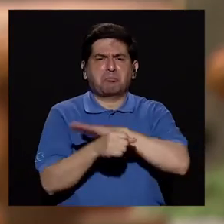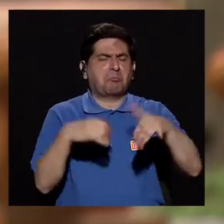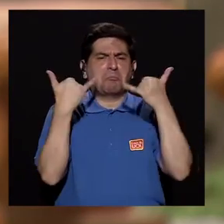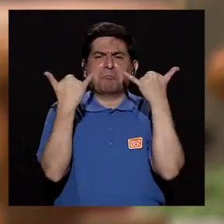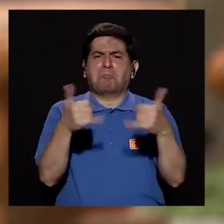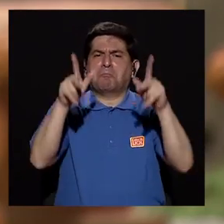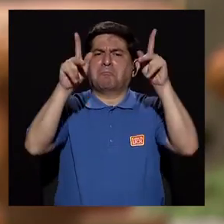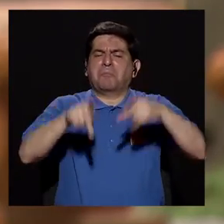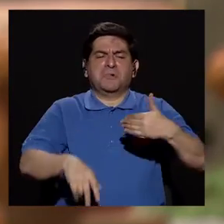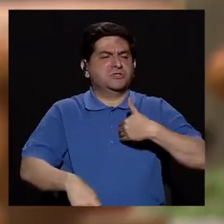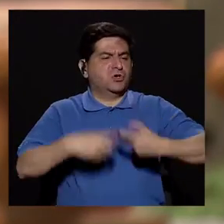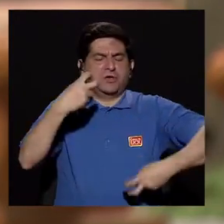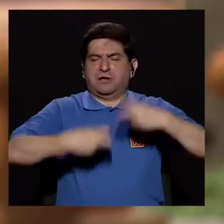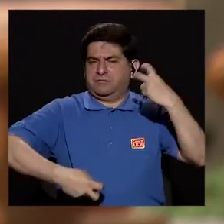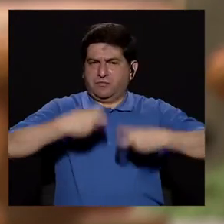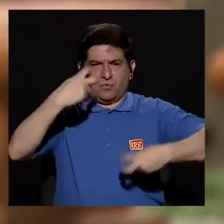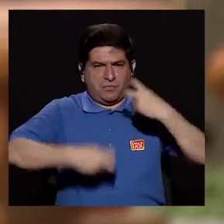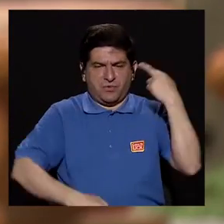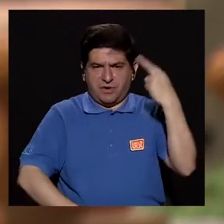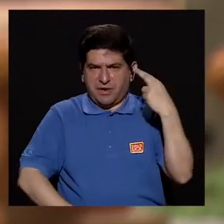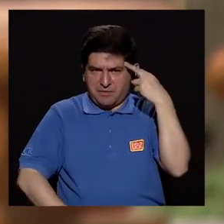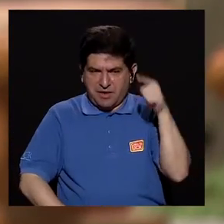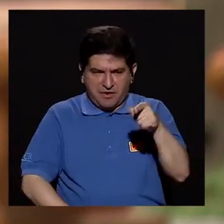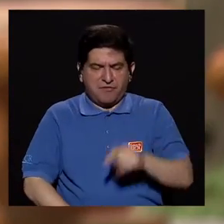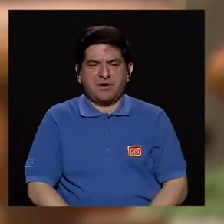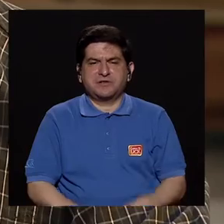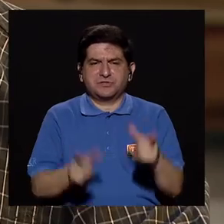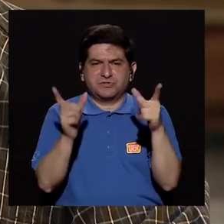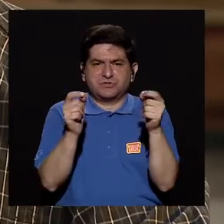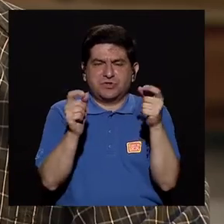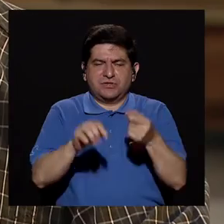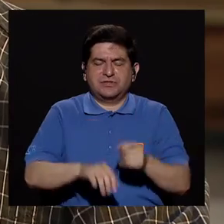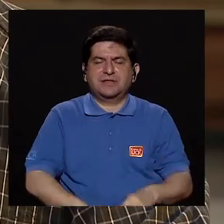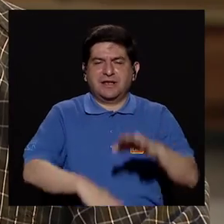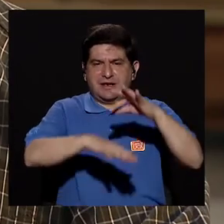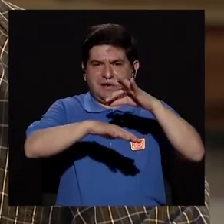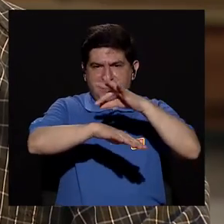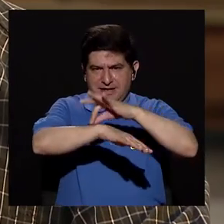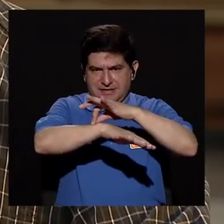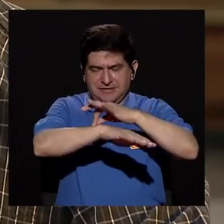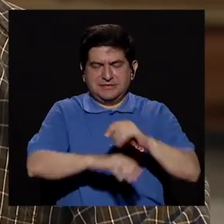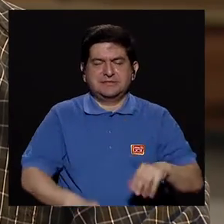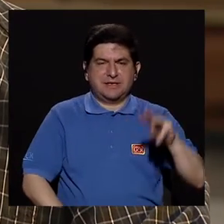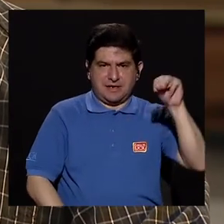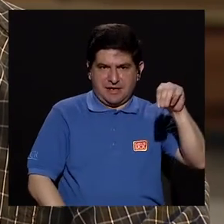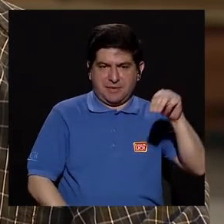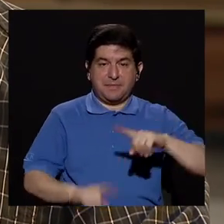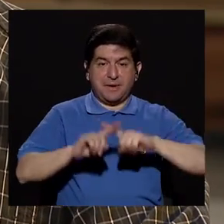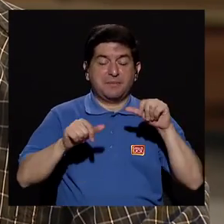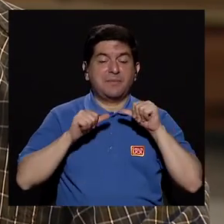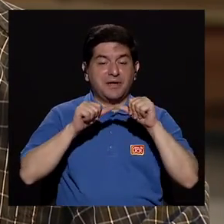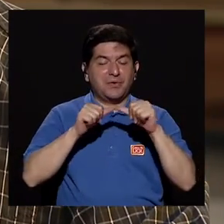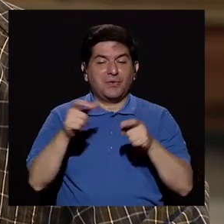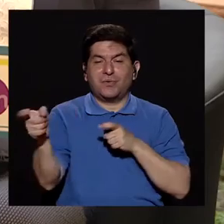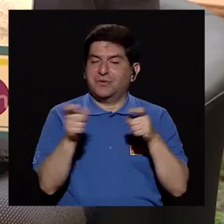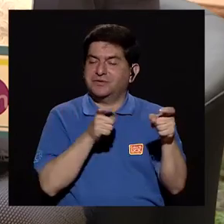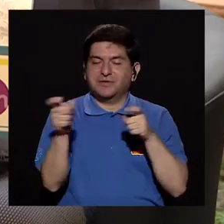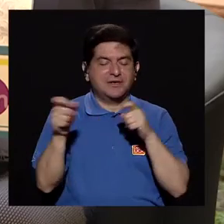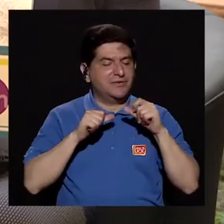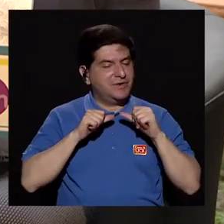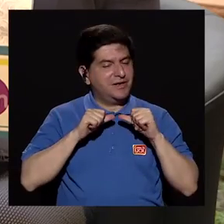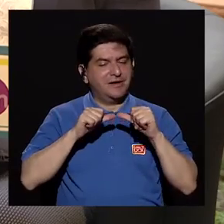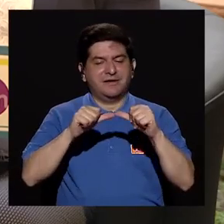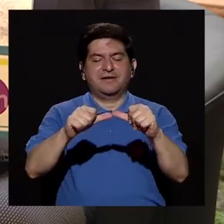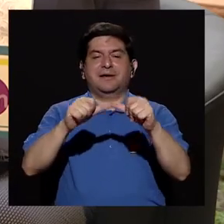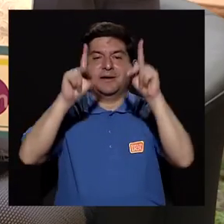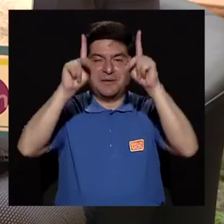suficiente para que el paciente no tenga más problemas a raíz de ese melanoma. Lo que pasa es que siempre sigue en control con nosotros,